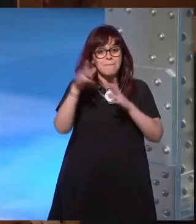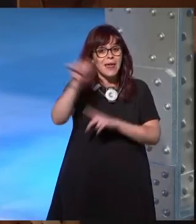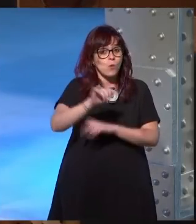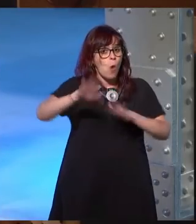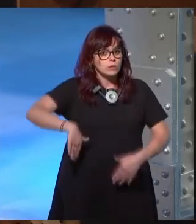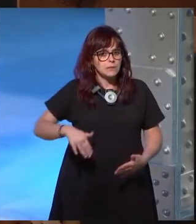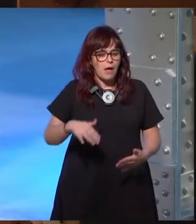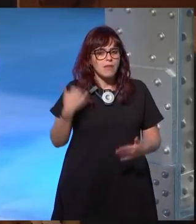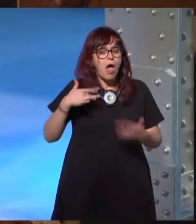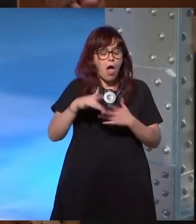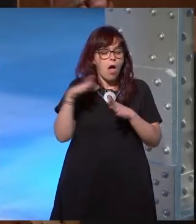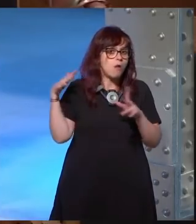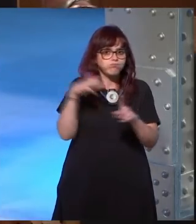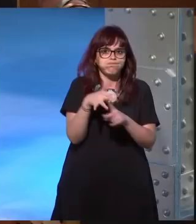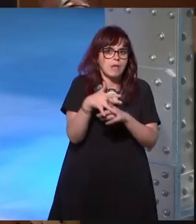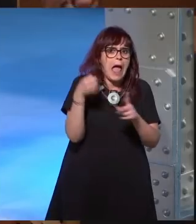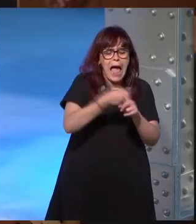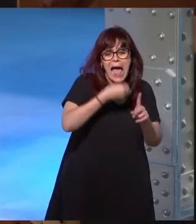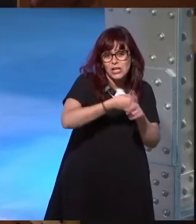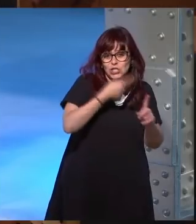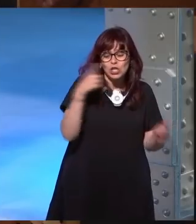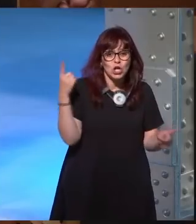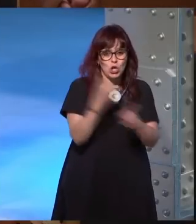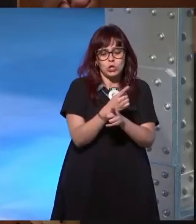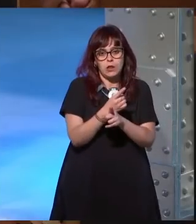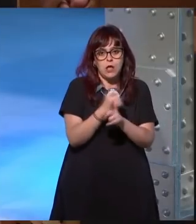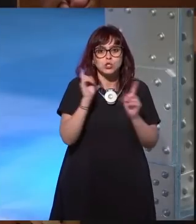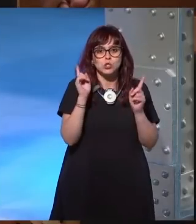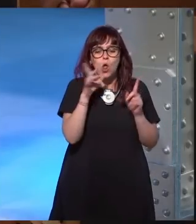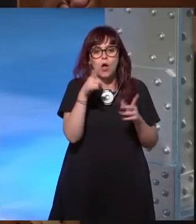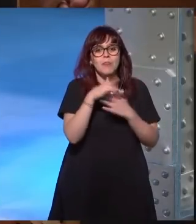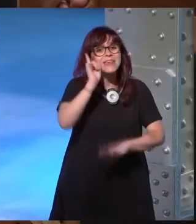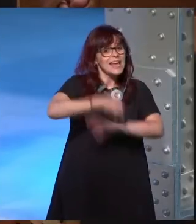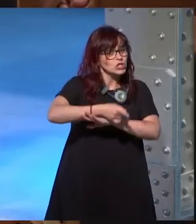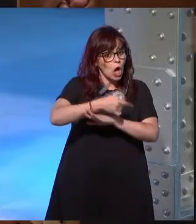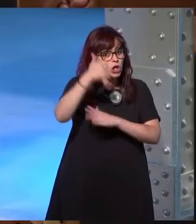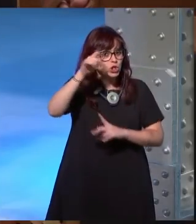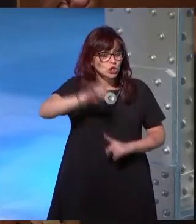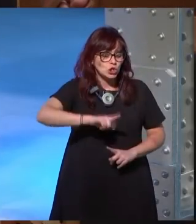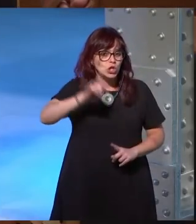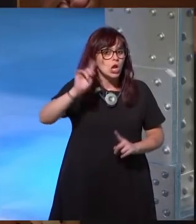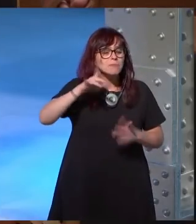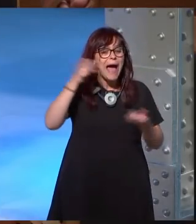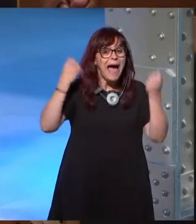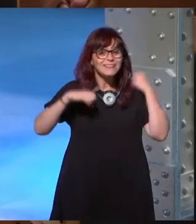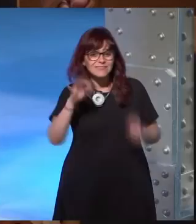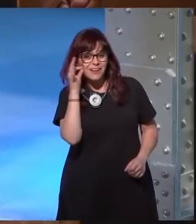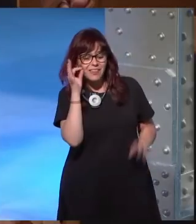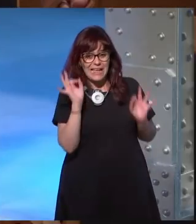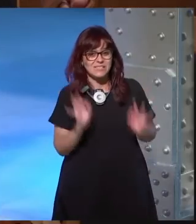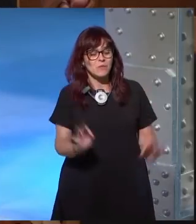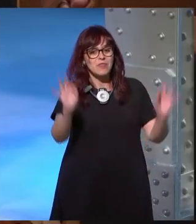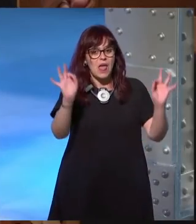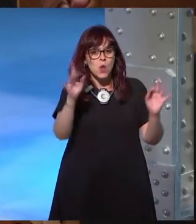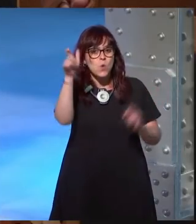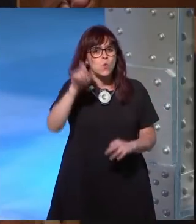película hay una oleada de acoso contra no ya solo contra el director sino también contra las actrices en concreto